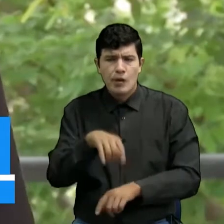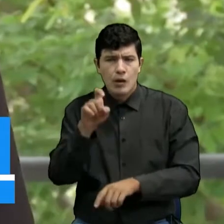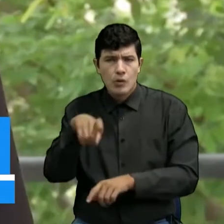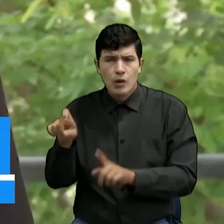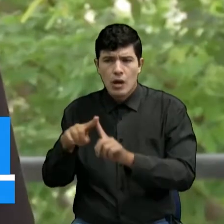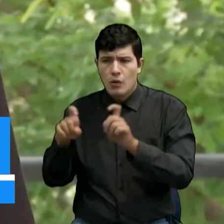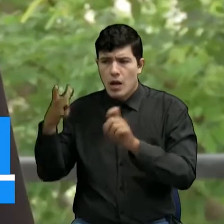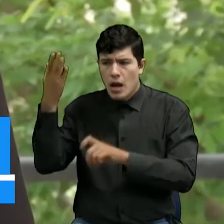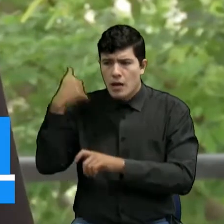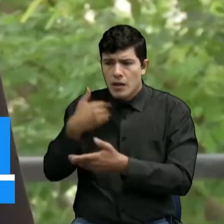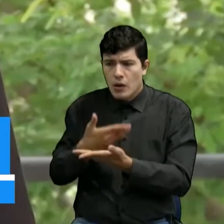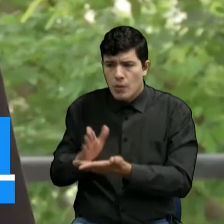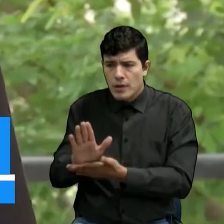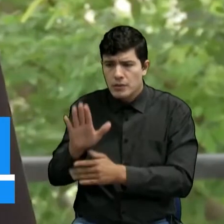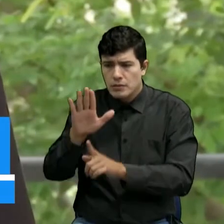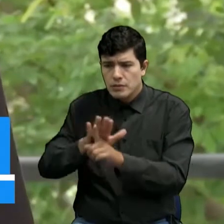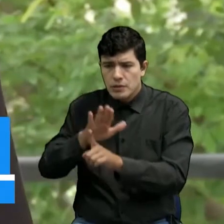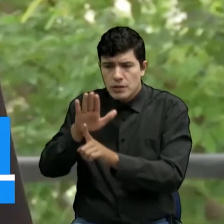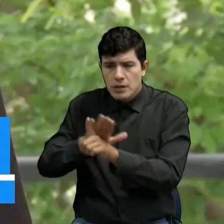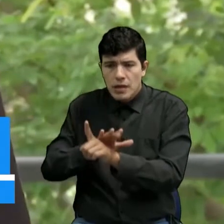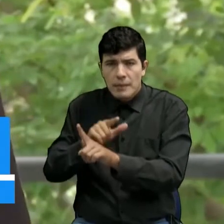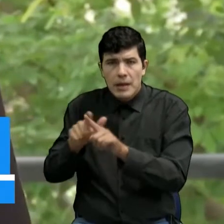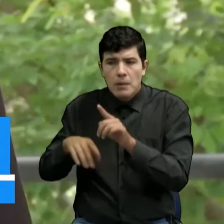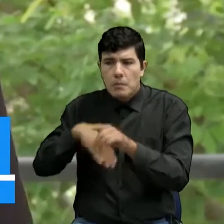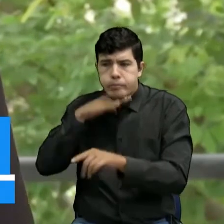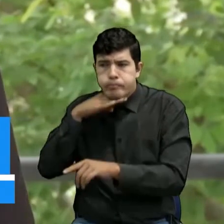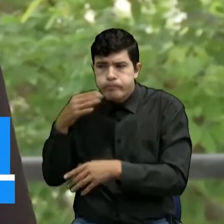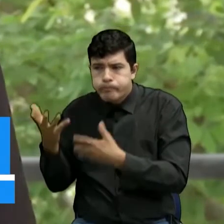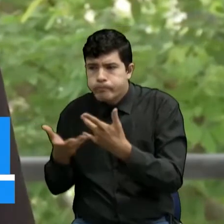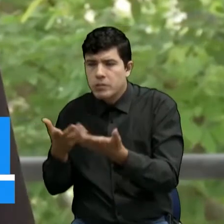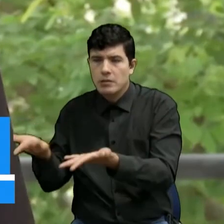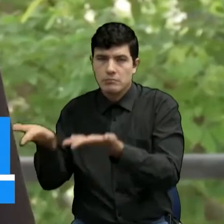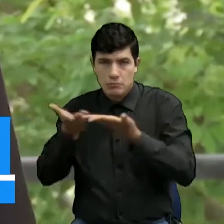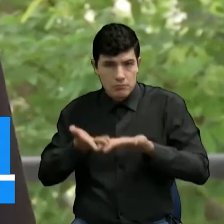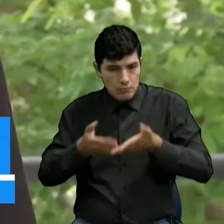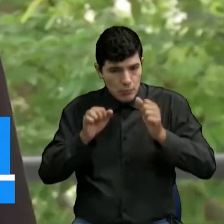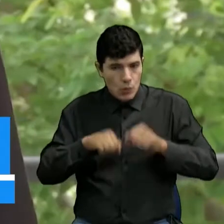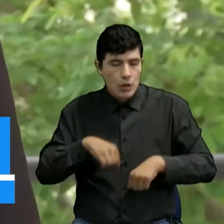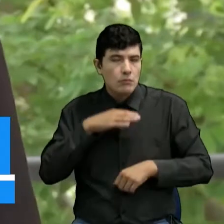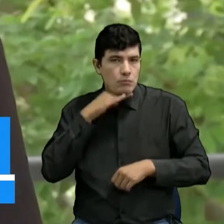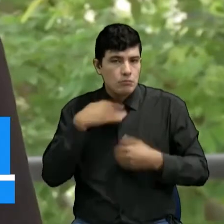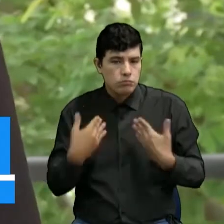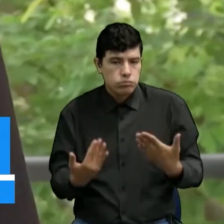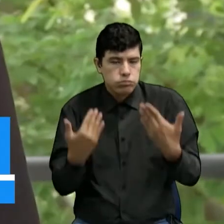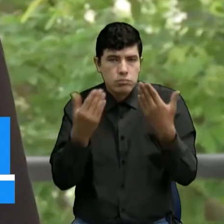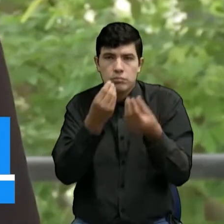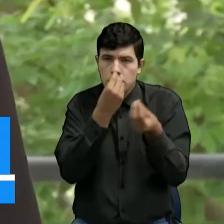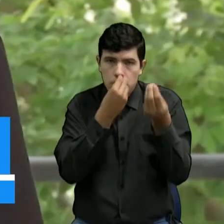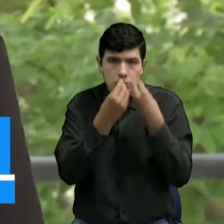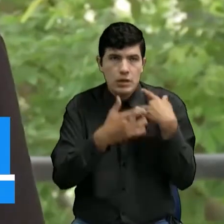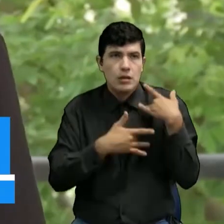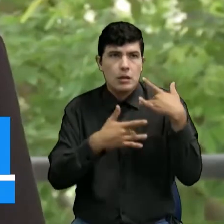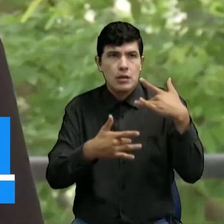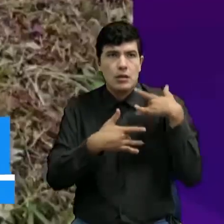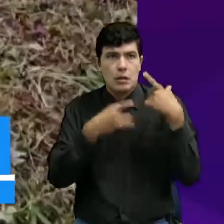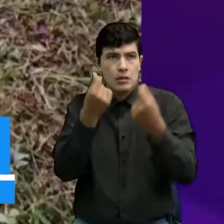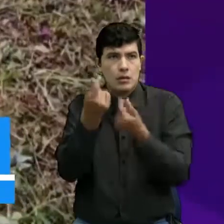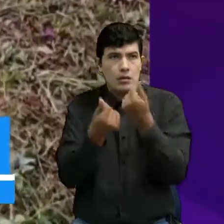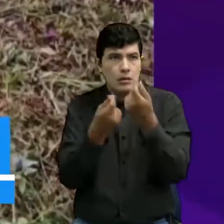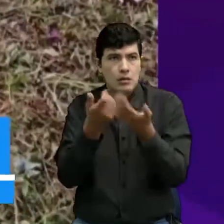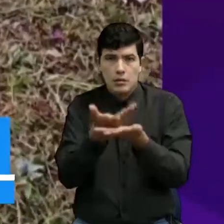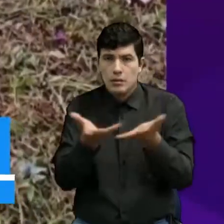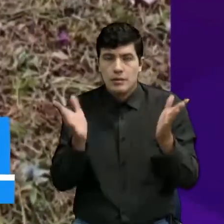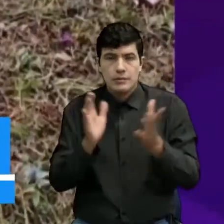momento le hayan comprado a su mascota y que tengan algo de esto nos podría servir, alimento, donaciones en dinero.